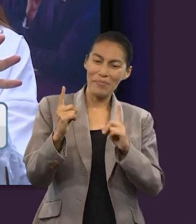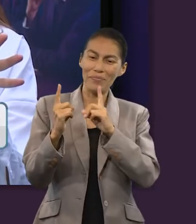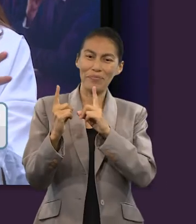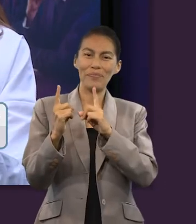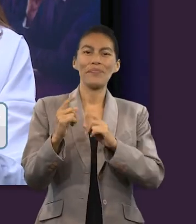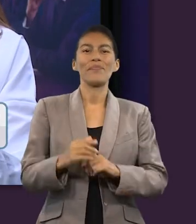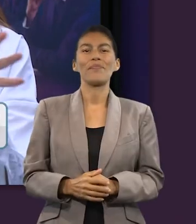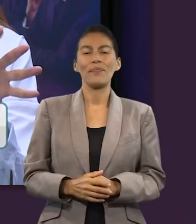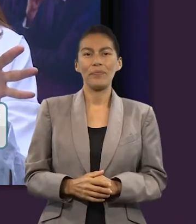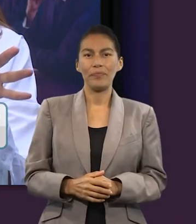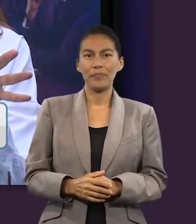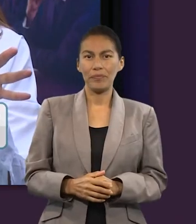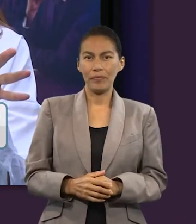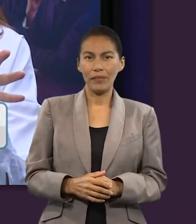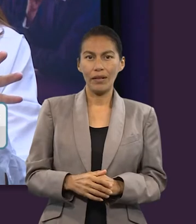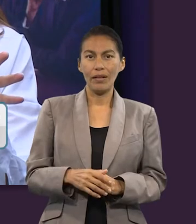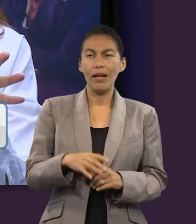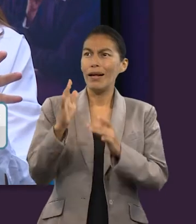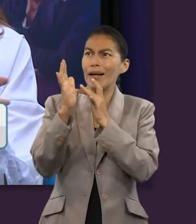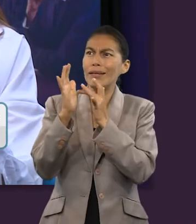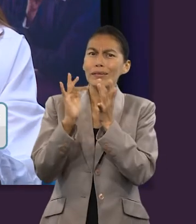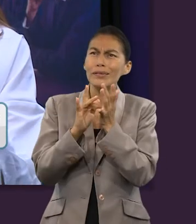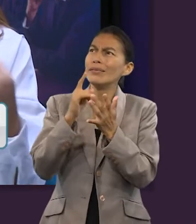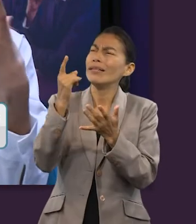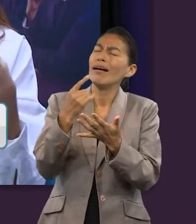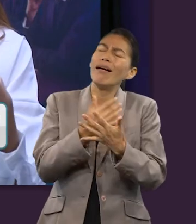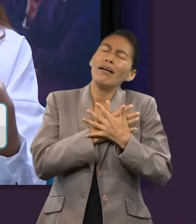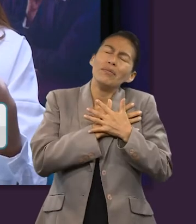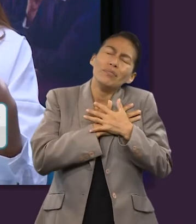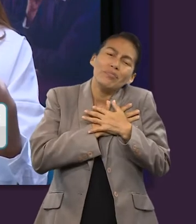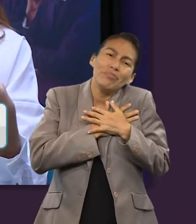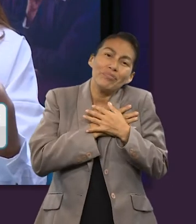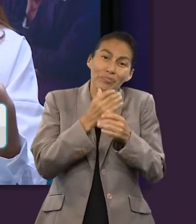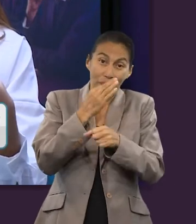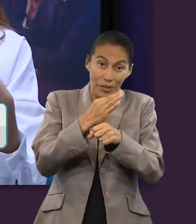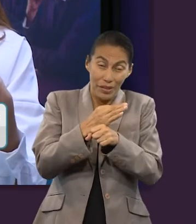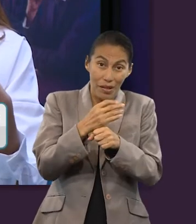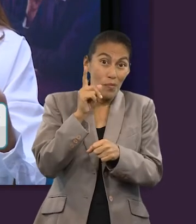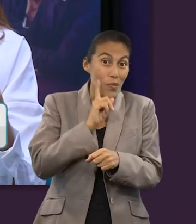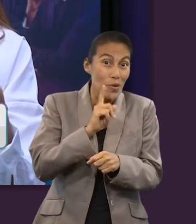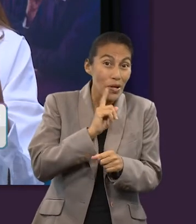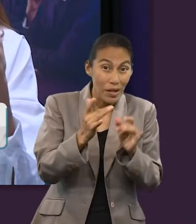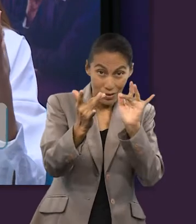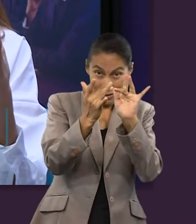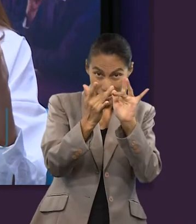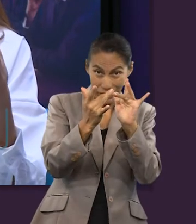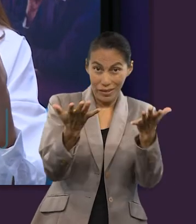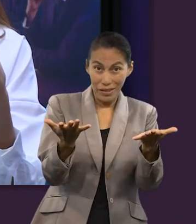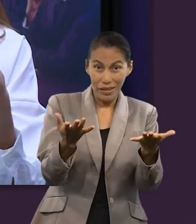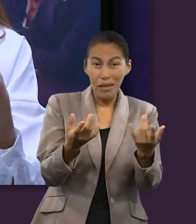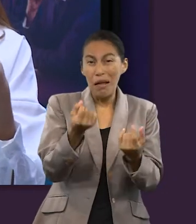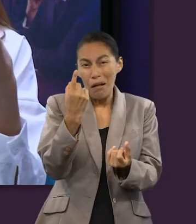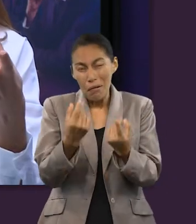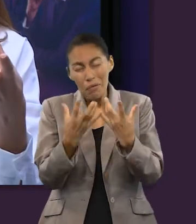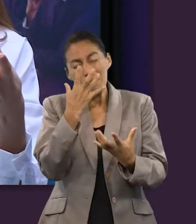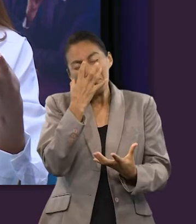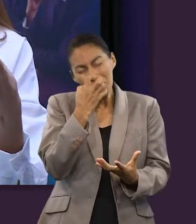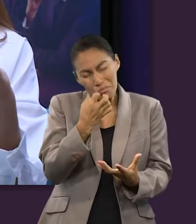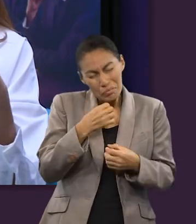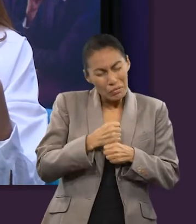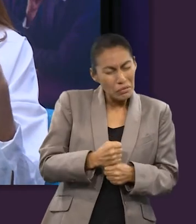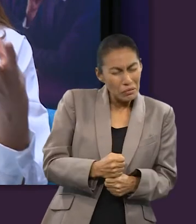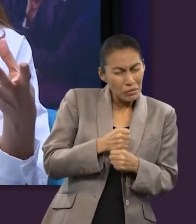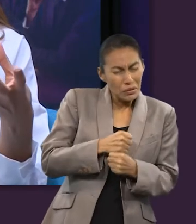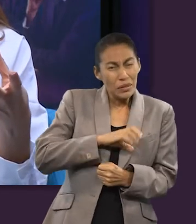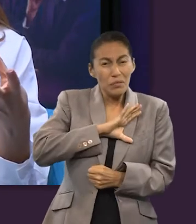apareció, fue a una mujer. Tanto amor que nos tiene el Señor. Y si ahora mismo alguna mujer está viendo